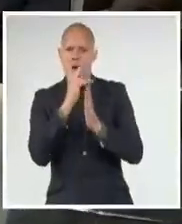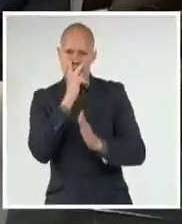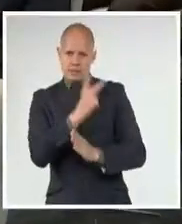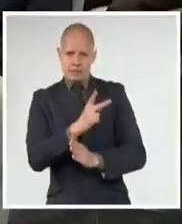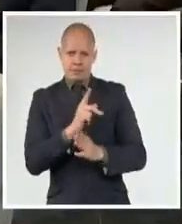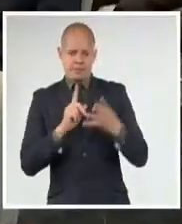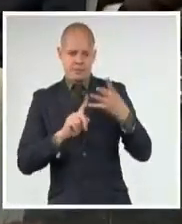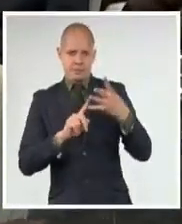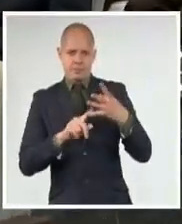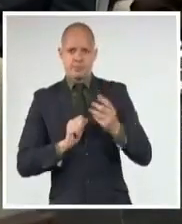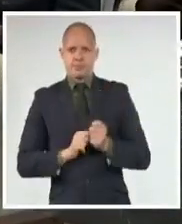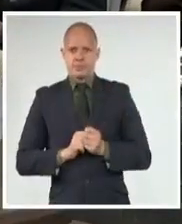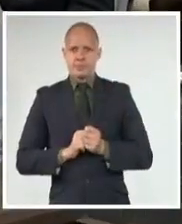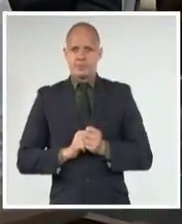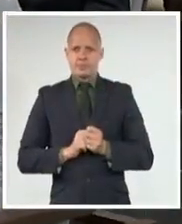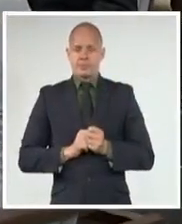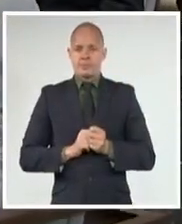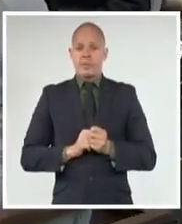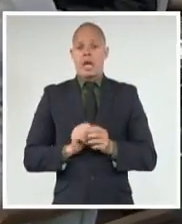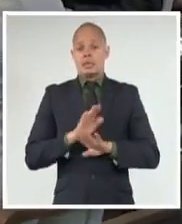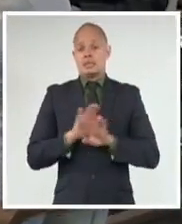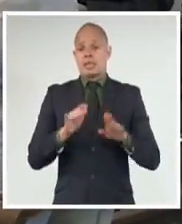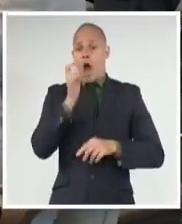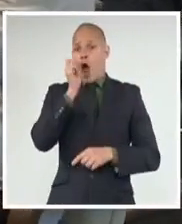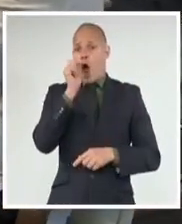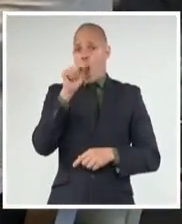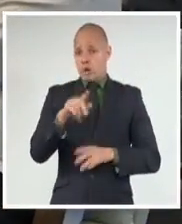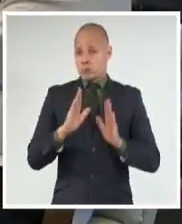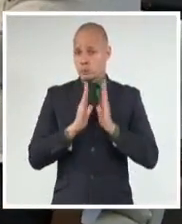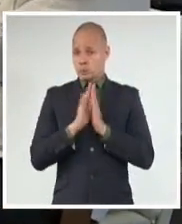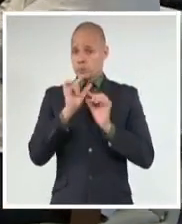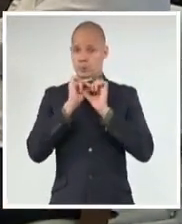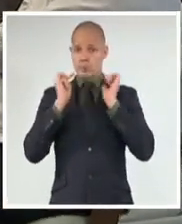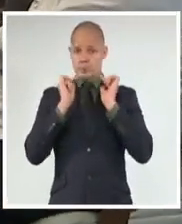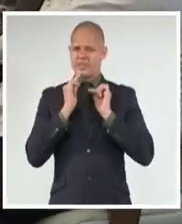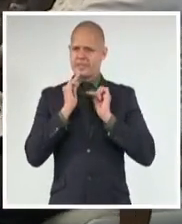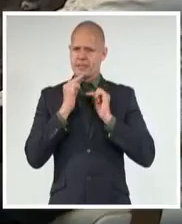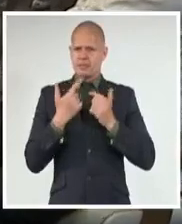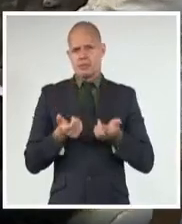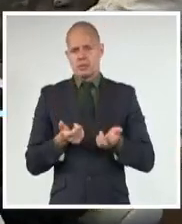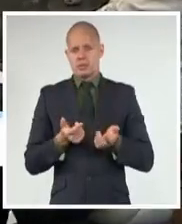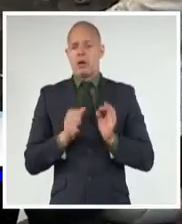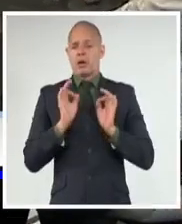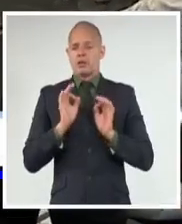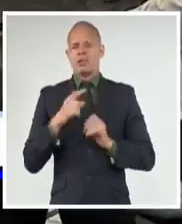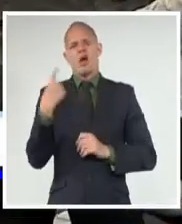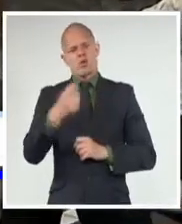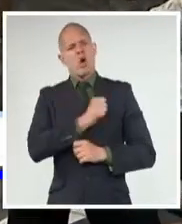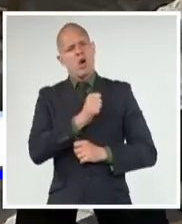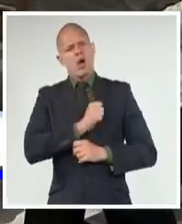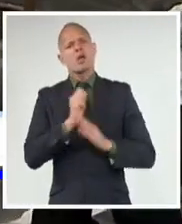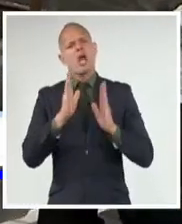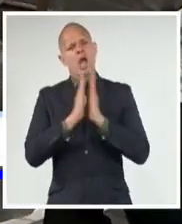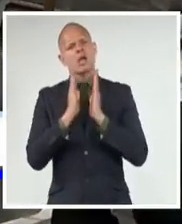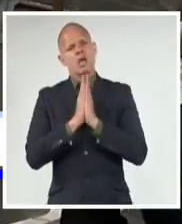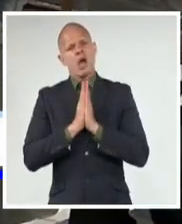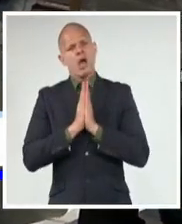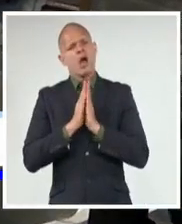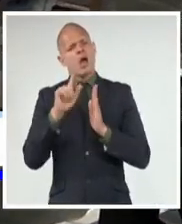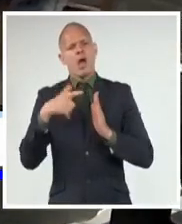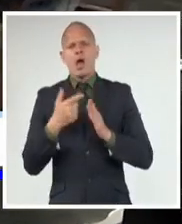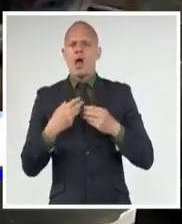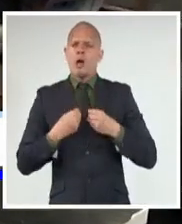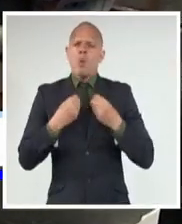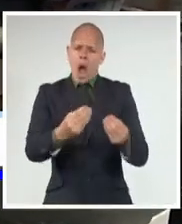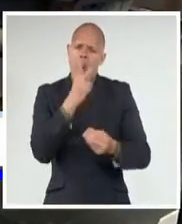Queremos ser una iglesia para nuestro pueblo. Esta aspiración, expresada por el reverendo Joel Ortega Dopico, secretario ejecutivo del